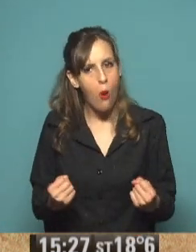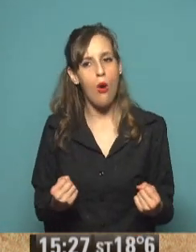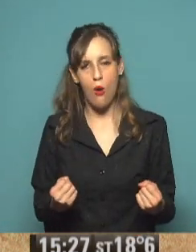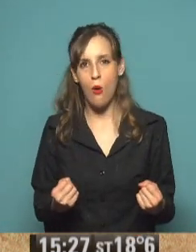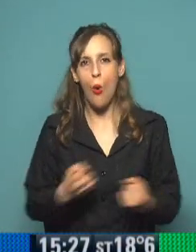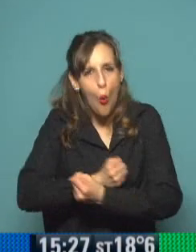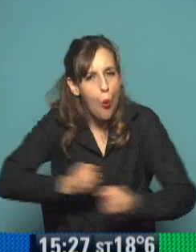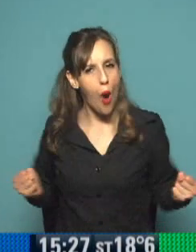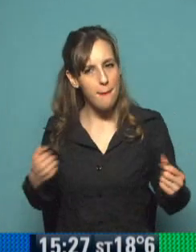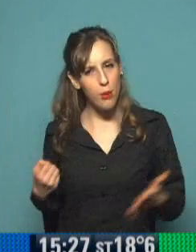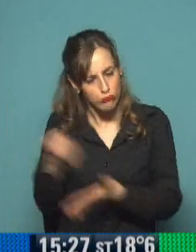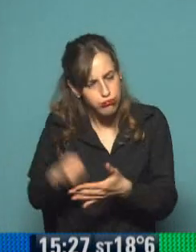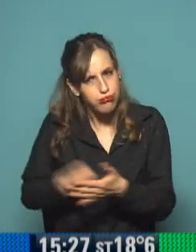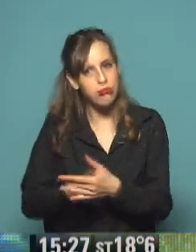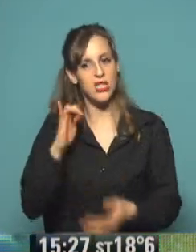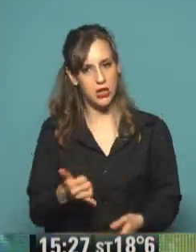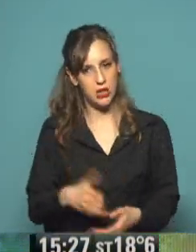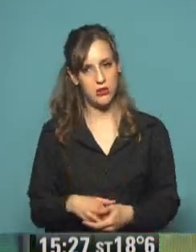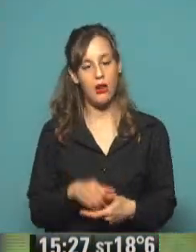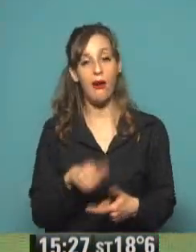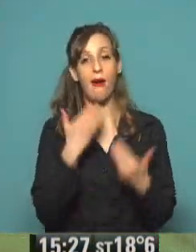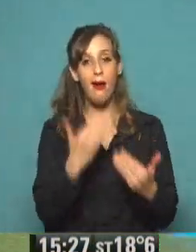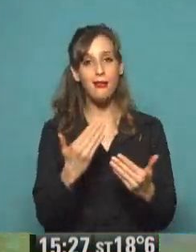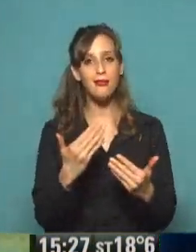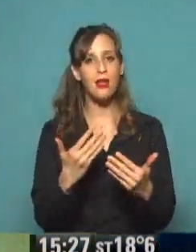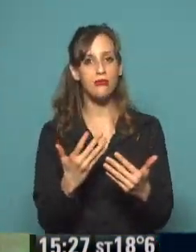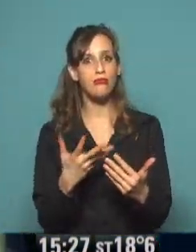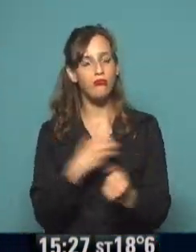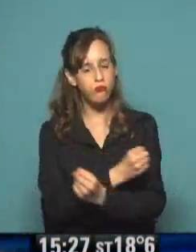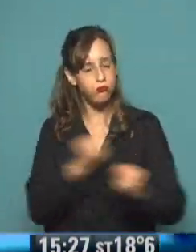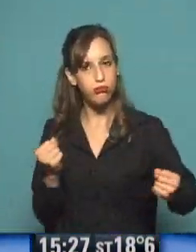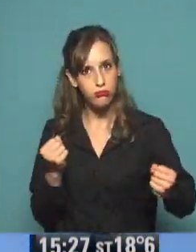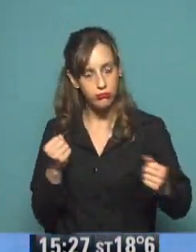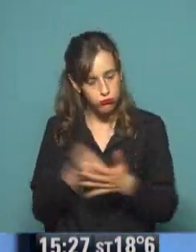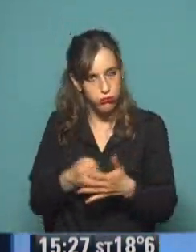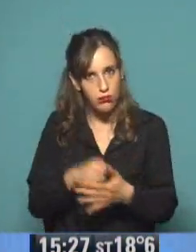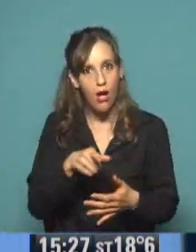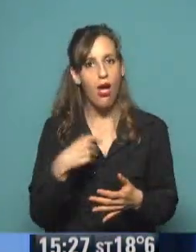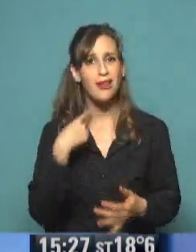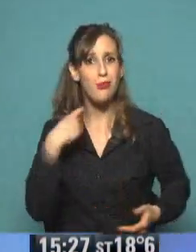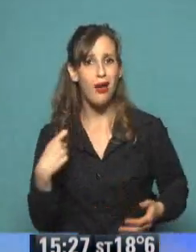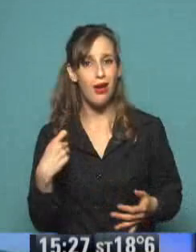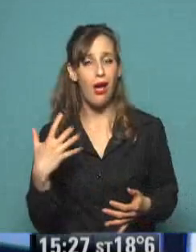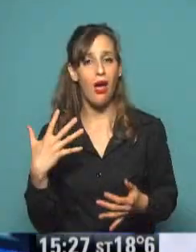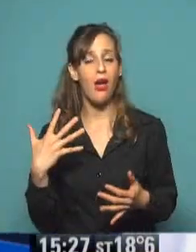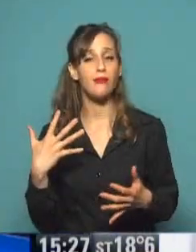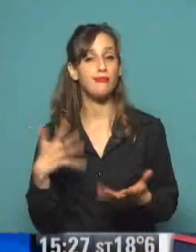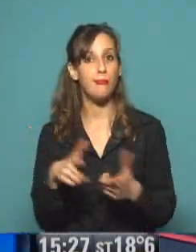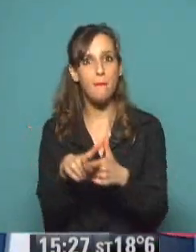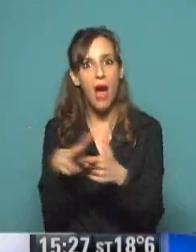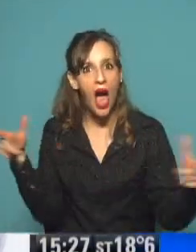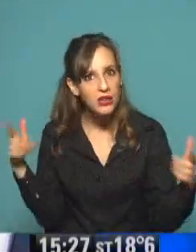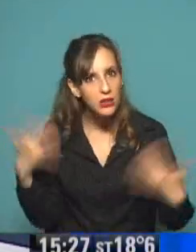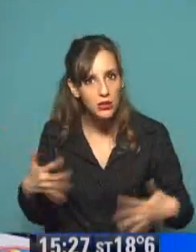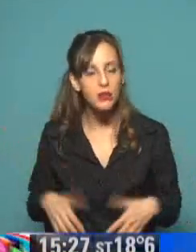frenaron al ejército español, que era muy poderoso, mucho más poderoso que creían que estaban ganando ahí. Claro. Hay un monumento